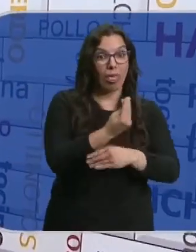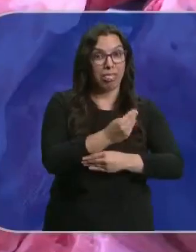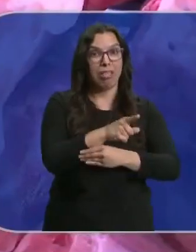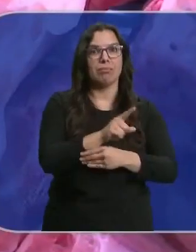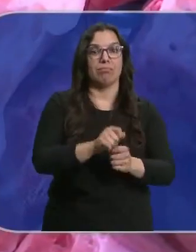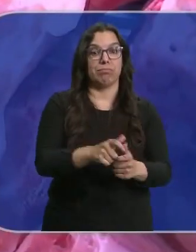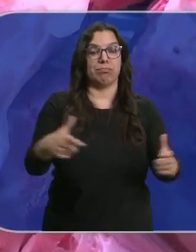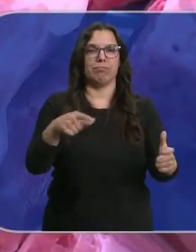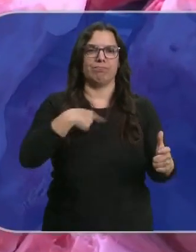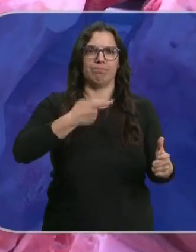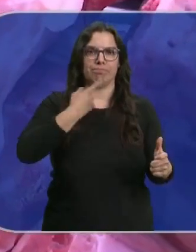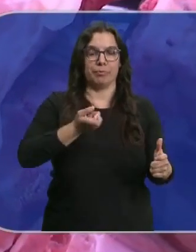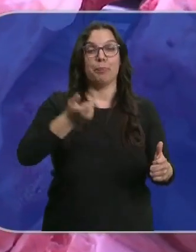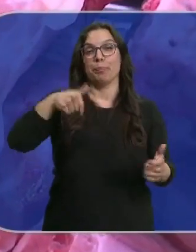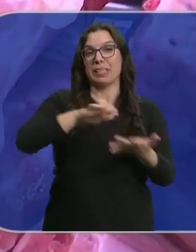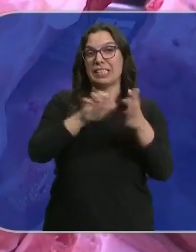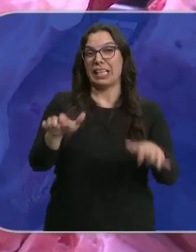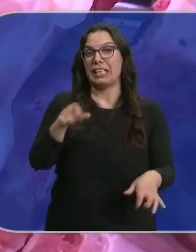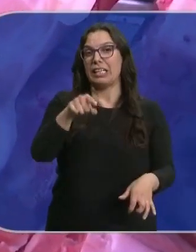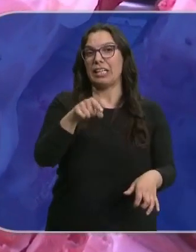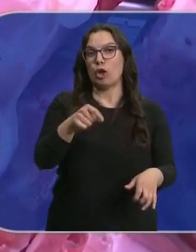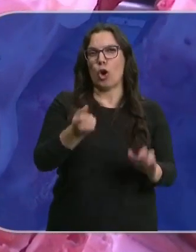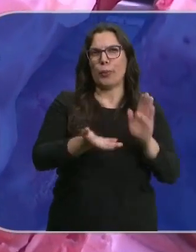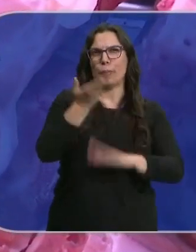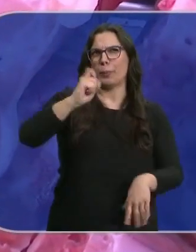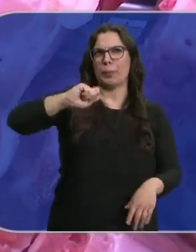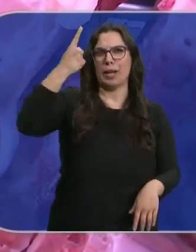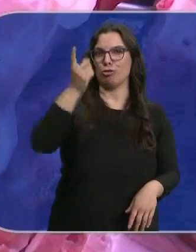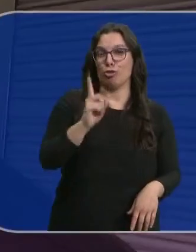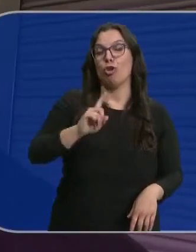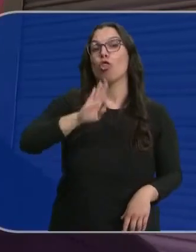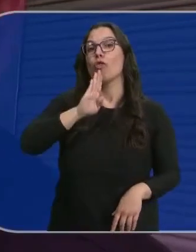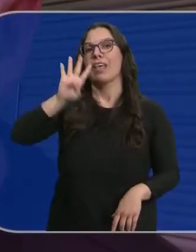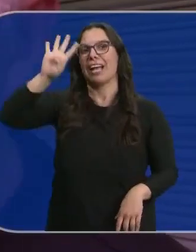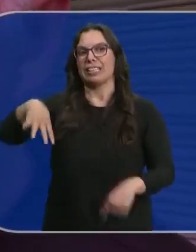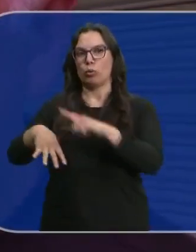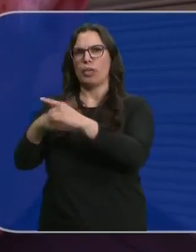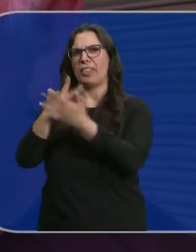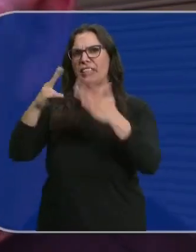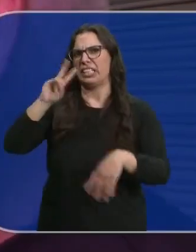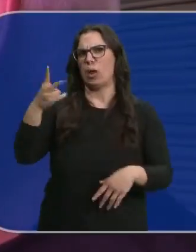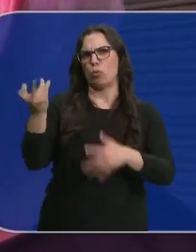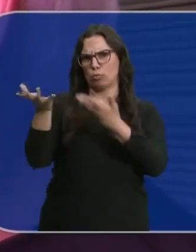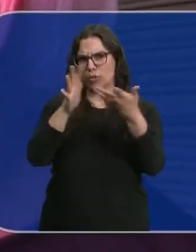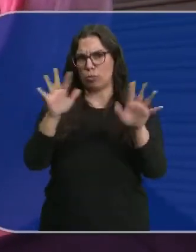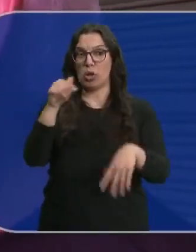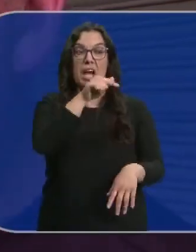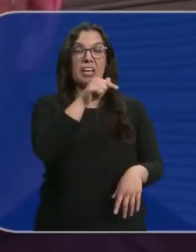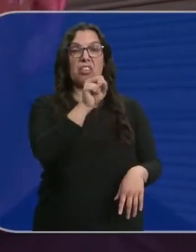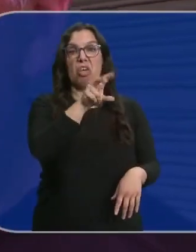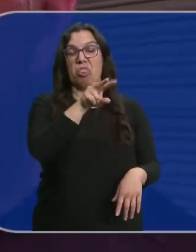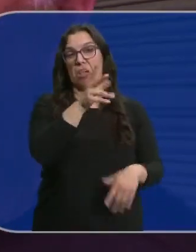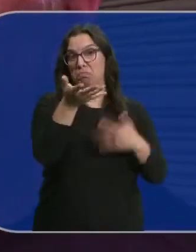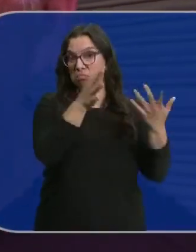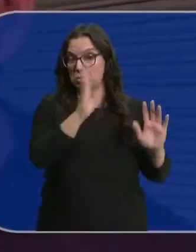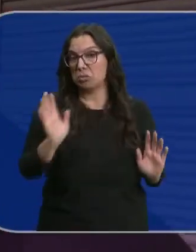concreto. Y ojo, porque en Castilla y León no es donde más se ha encarecido. En Cataluña... A 17 euros por ahí. Aquí mira, está a